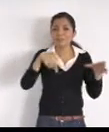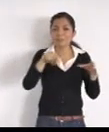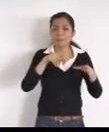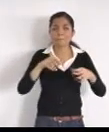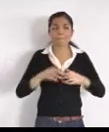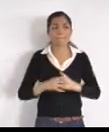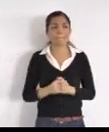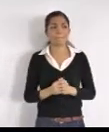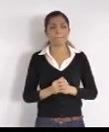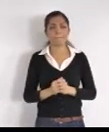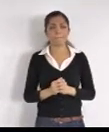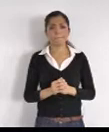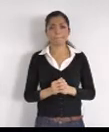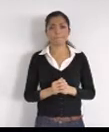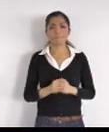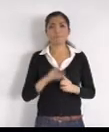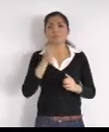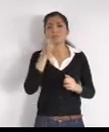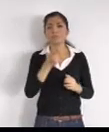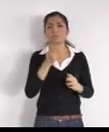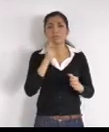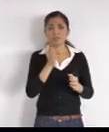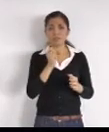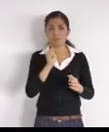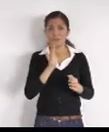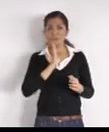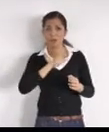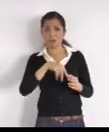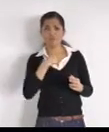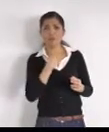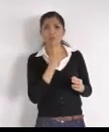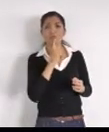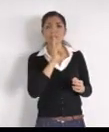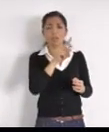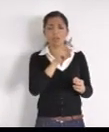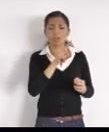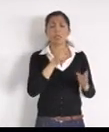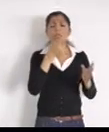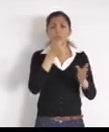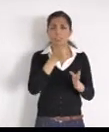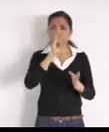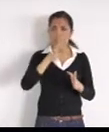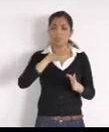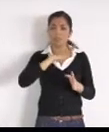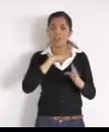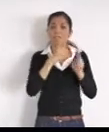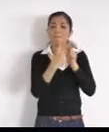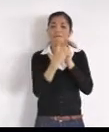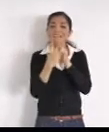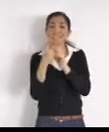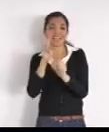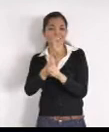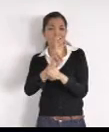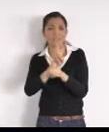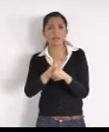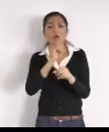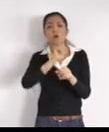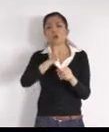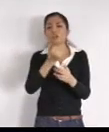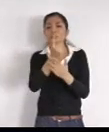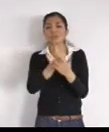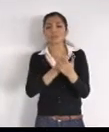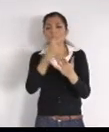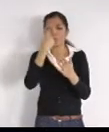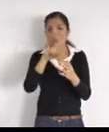si tenemos programa, de vecinos en alerta, y otros programas, de visitas, de la Policía, de proximidad comunitaria, y empezar a generar, entorno social,